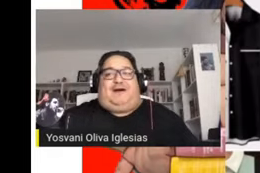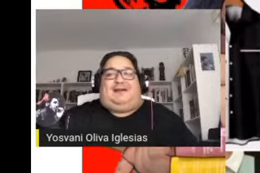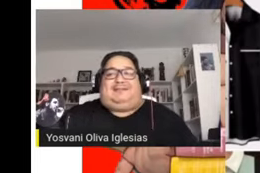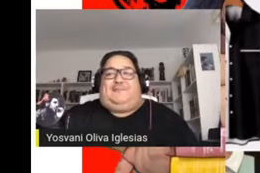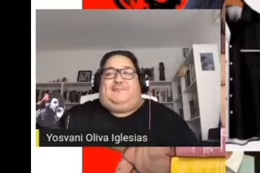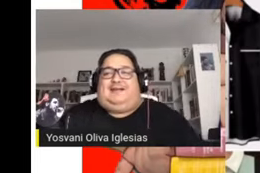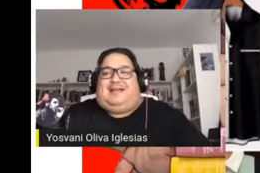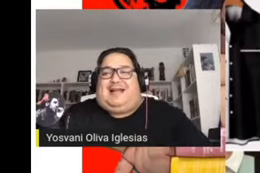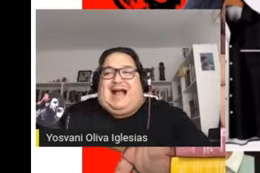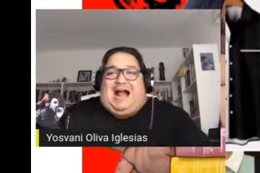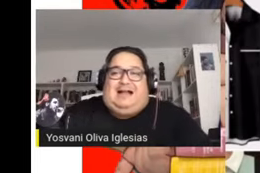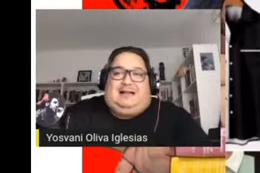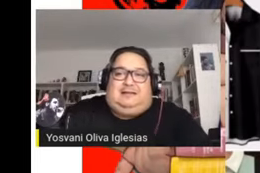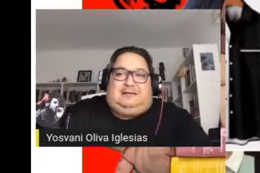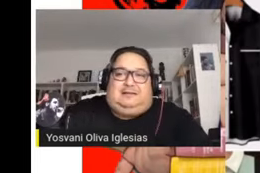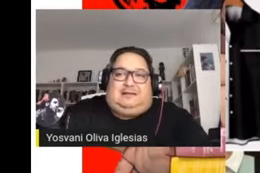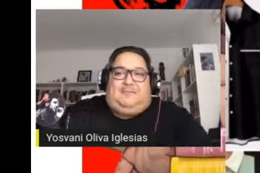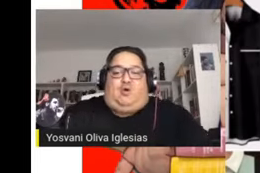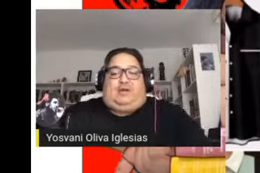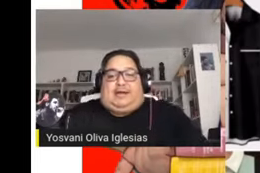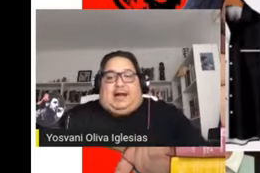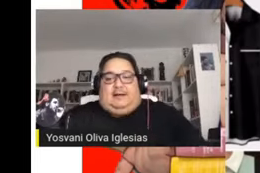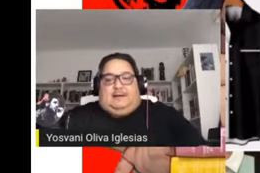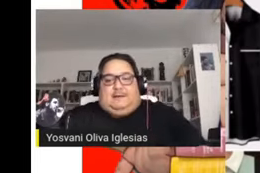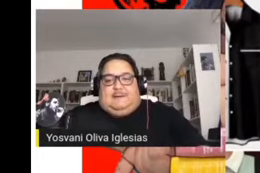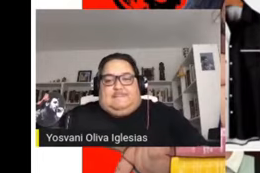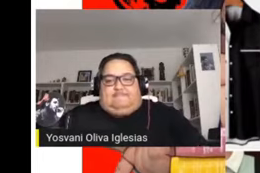falsamente antimónica.